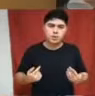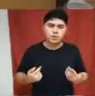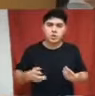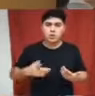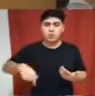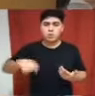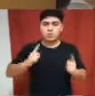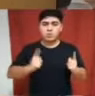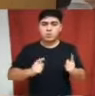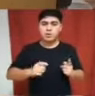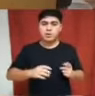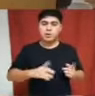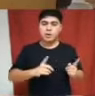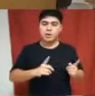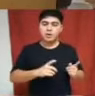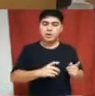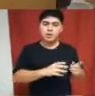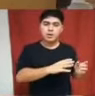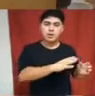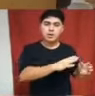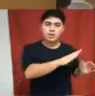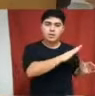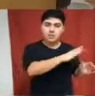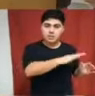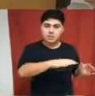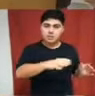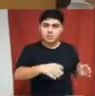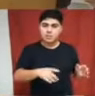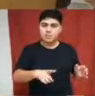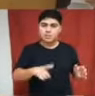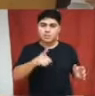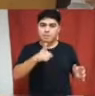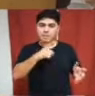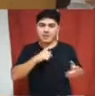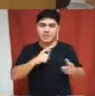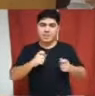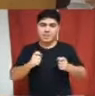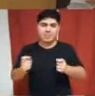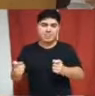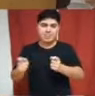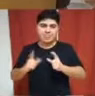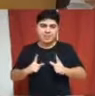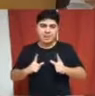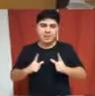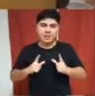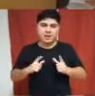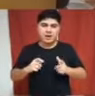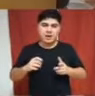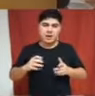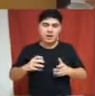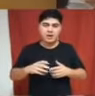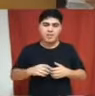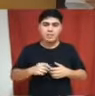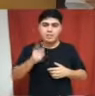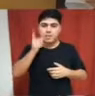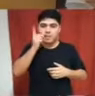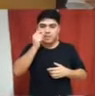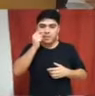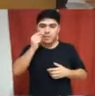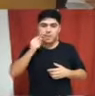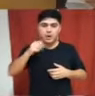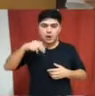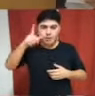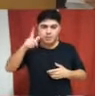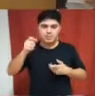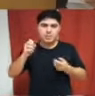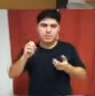esperando el regalo de Papá Noel para poder abrir un paquete y saber de qué se trata lo que tienen pensado para